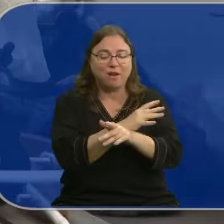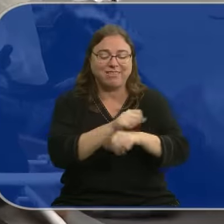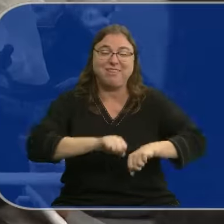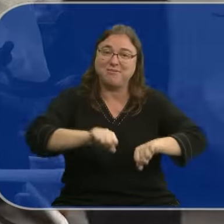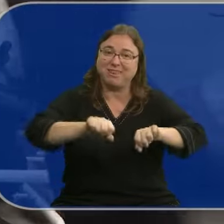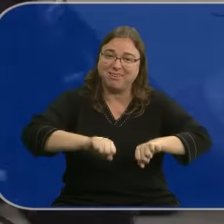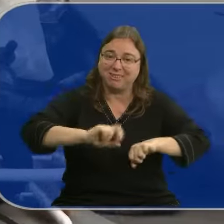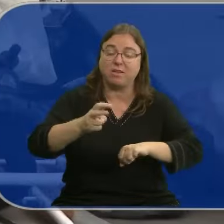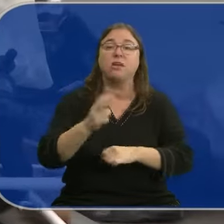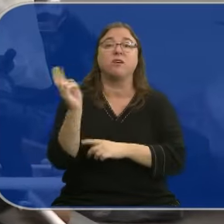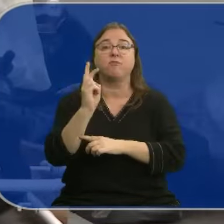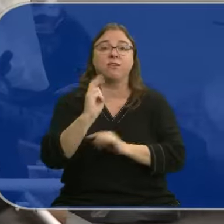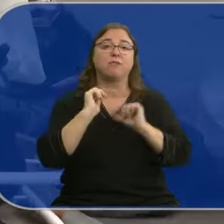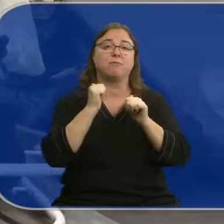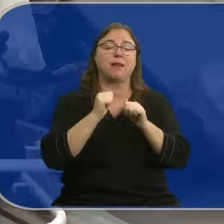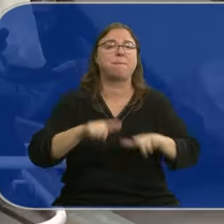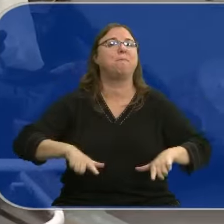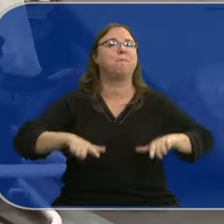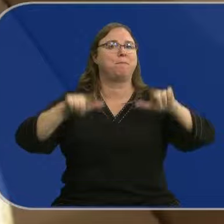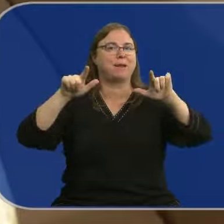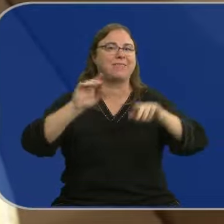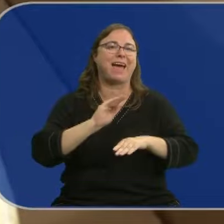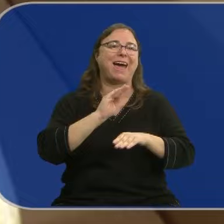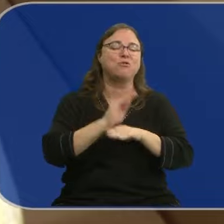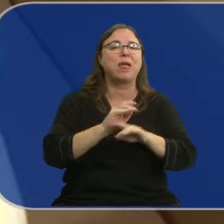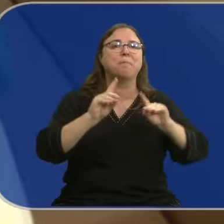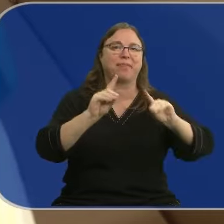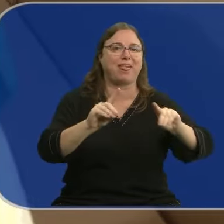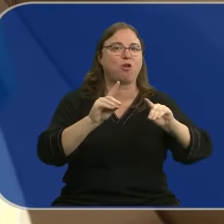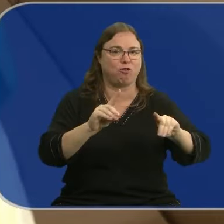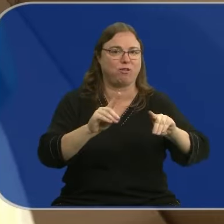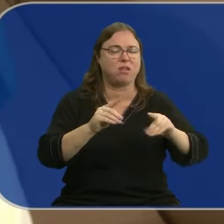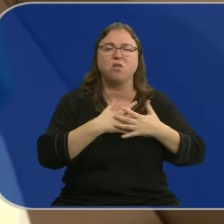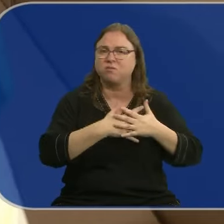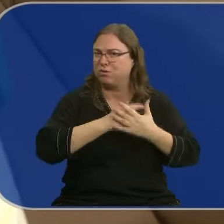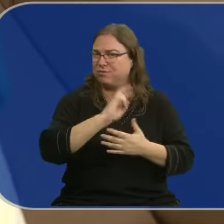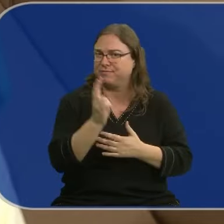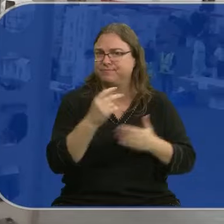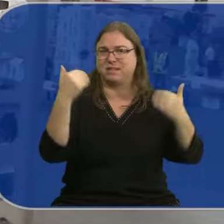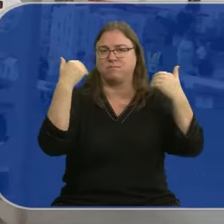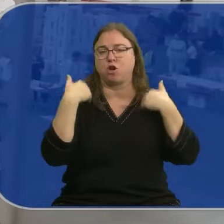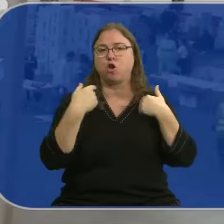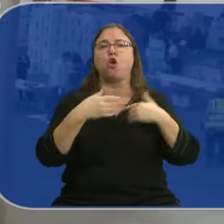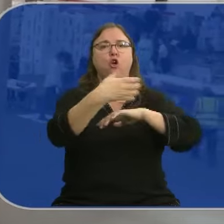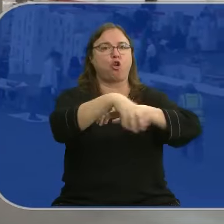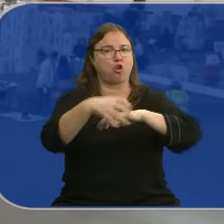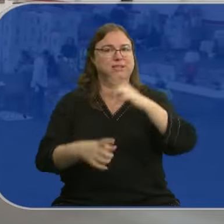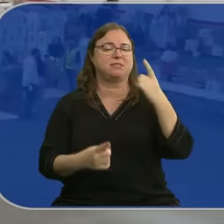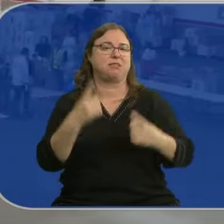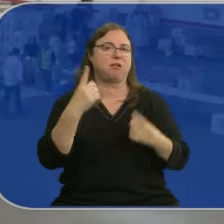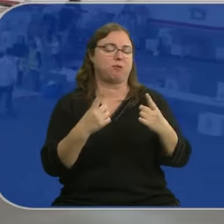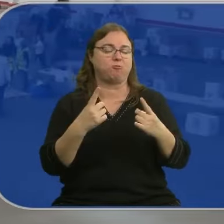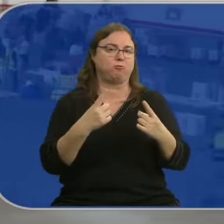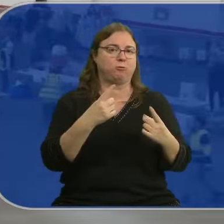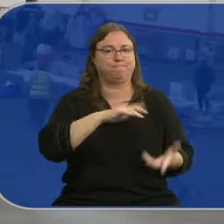Valladolid y en el resto de provincias se ha puesto en marcha una plataforma de ayuda pedagógica. Cientos de voluntarios se encargan de la logística. Algunos se han